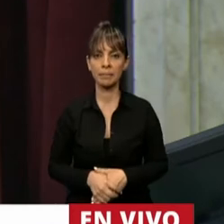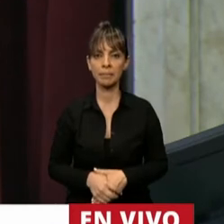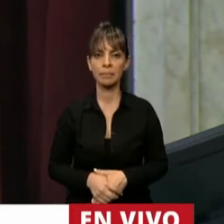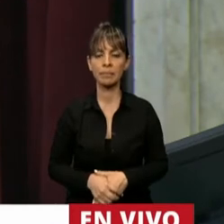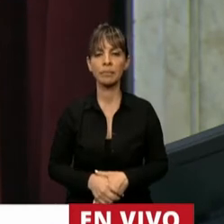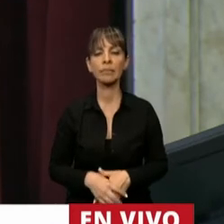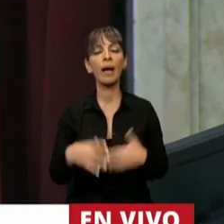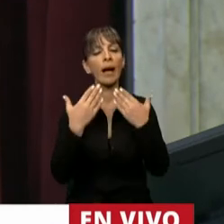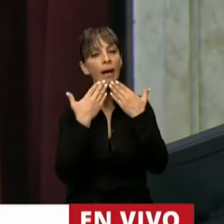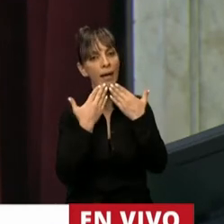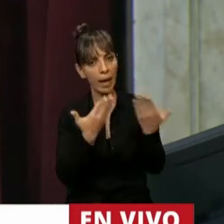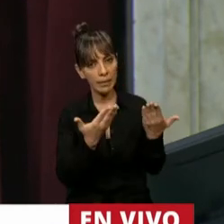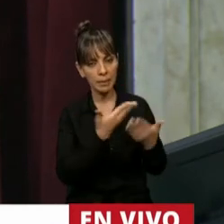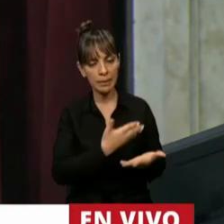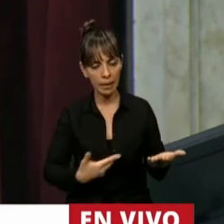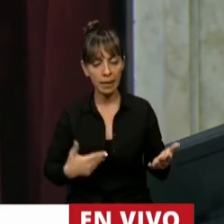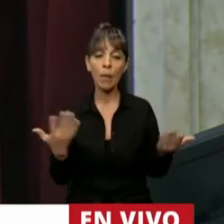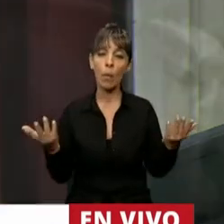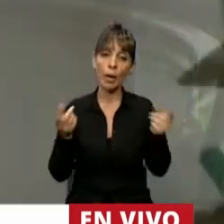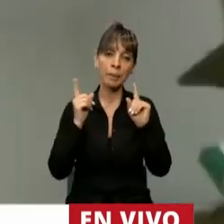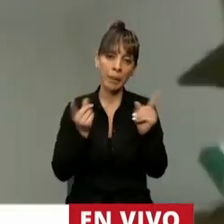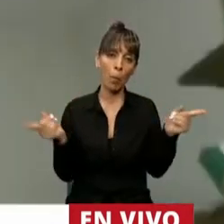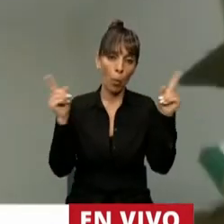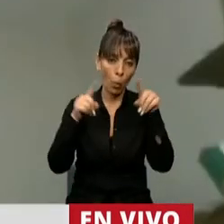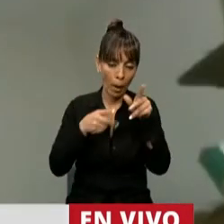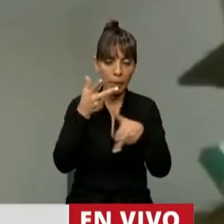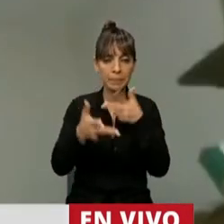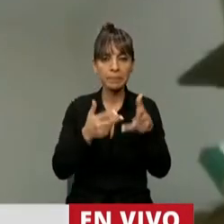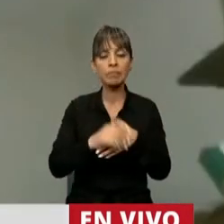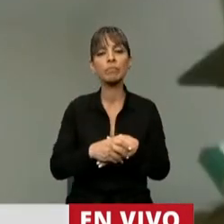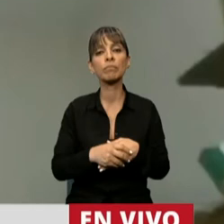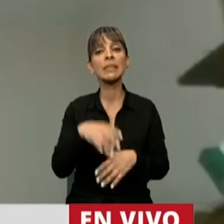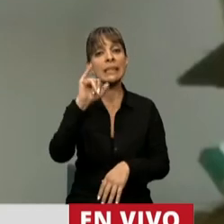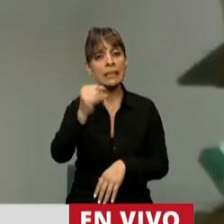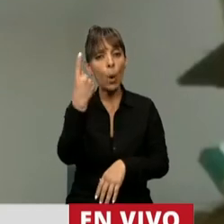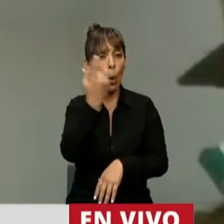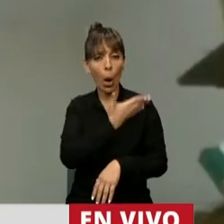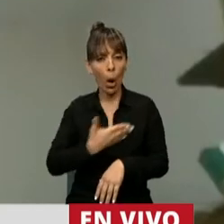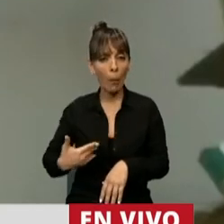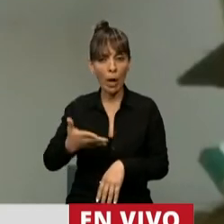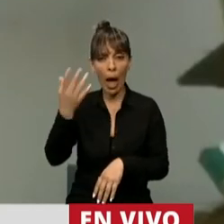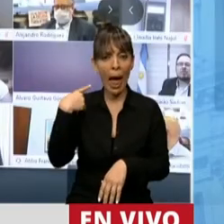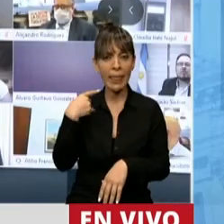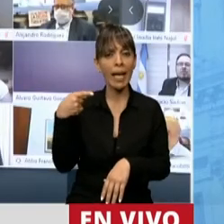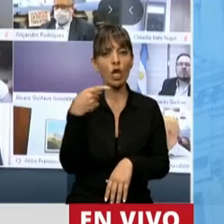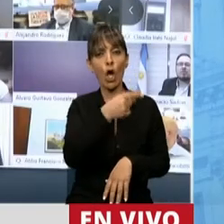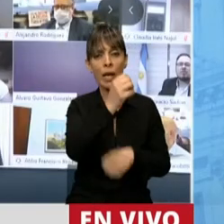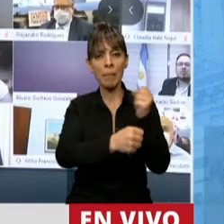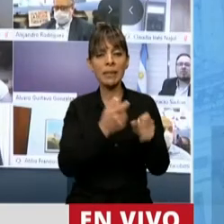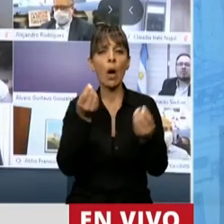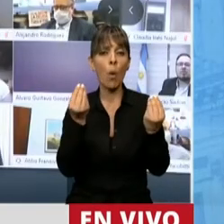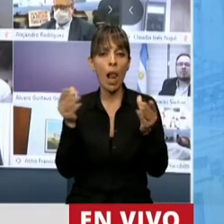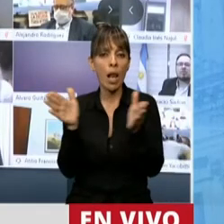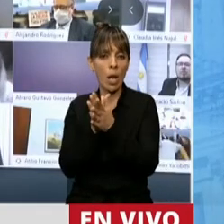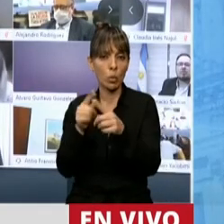Gracias, señor presidente. Bueno, como decía, el gobierno que sí tuvo en cuatro años una mentalidad antiempresa fue gobierno de cambiemos,